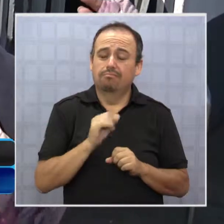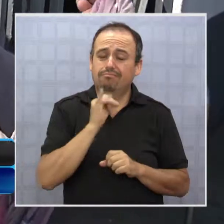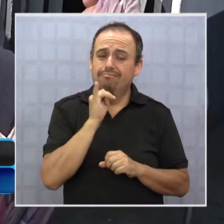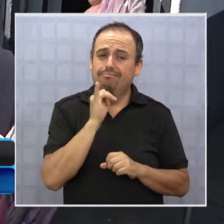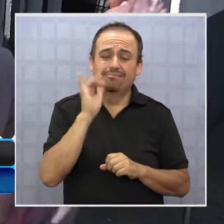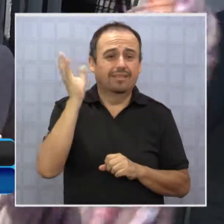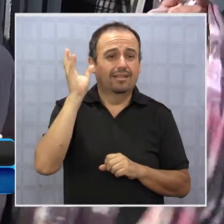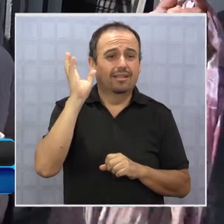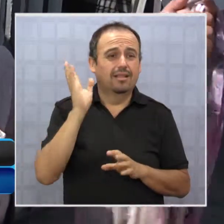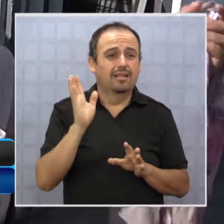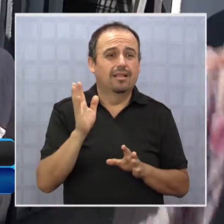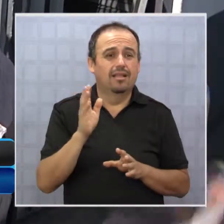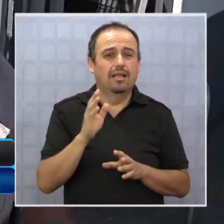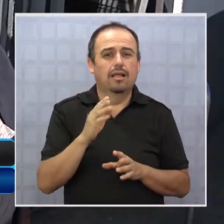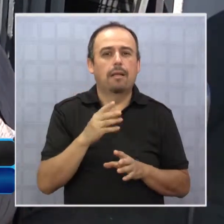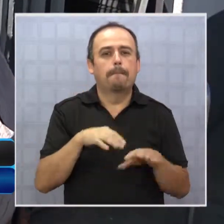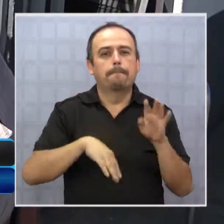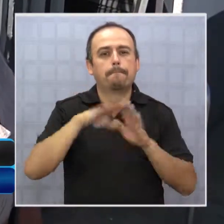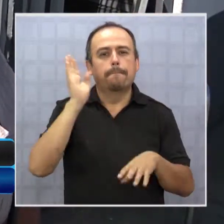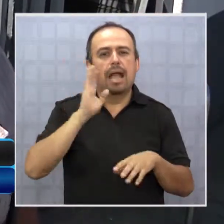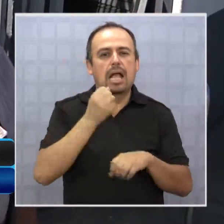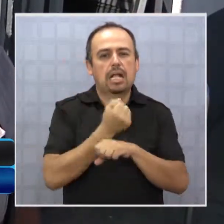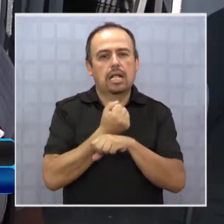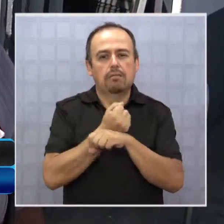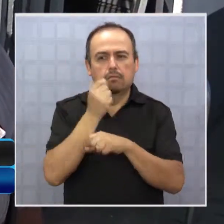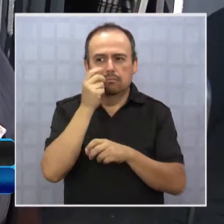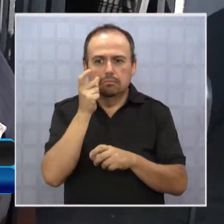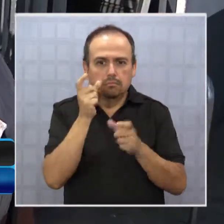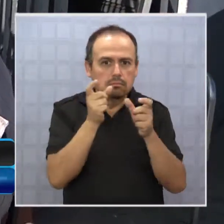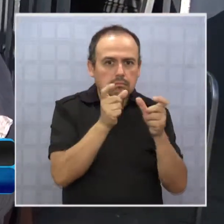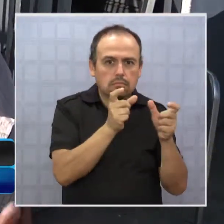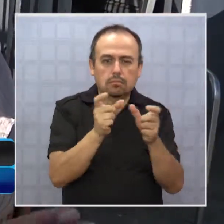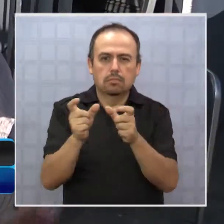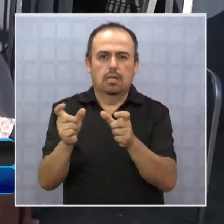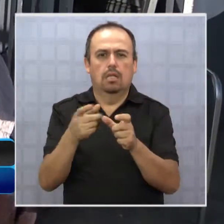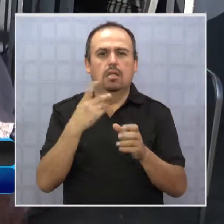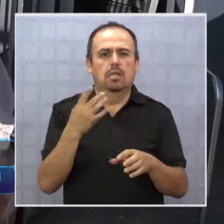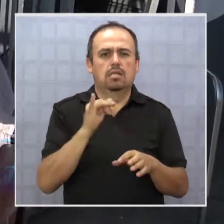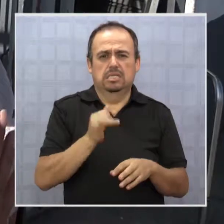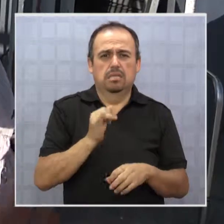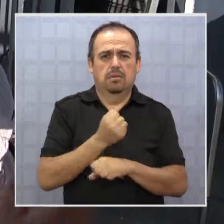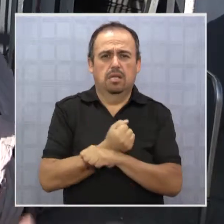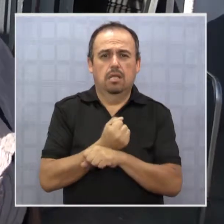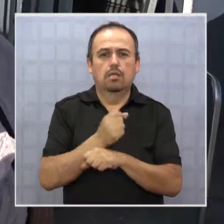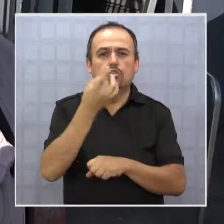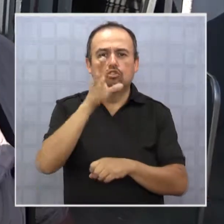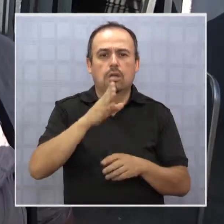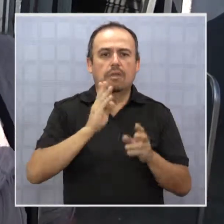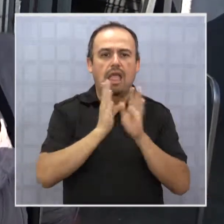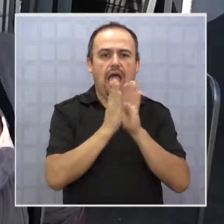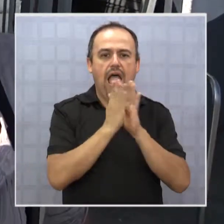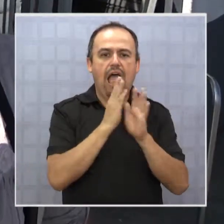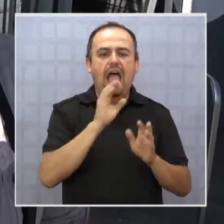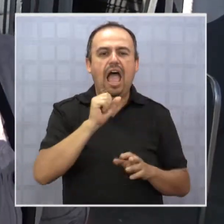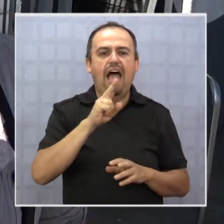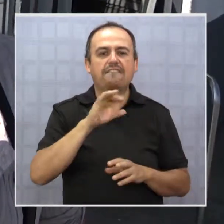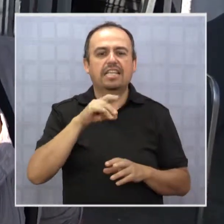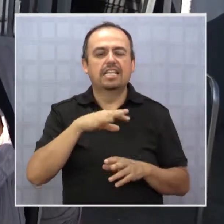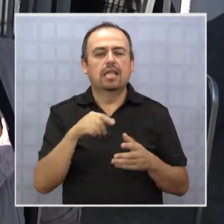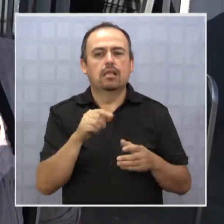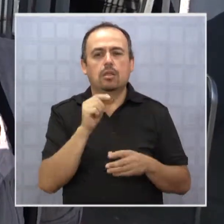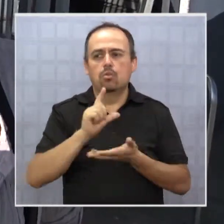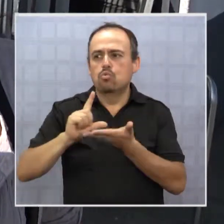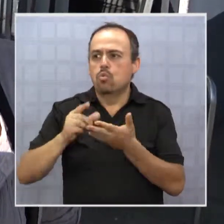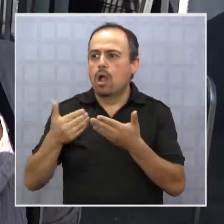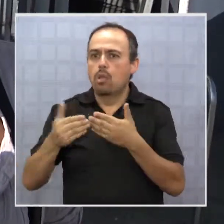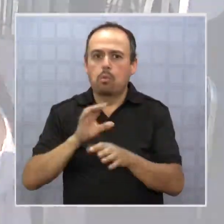No sé, sé, de repente a lo mejor más patrullaje en los lugares más conflictivos, porque siempre andan carabineros, pero en las avenidas y nunca andan en